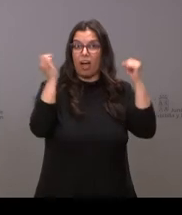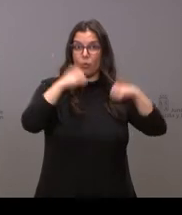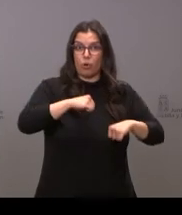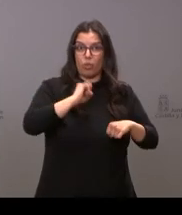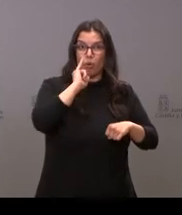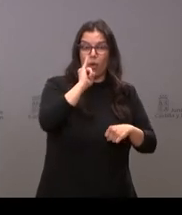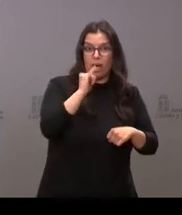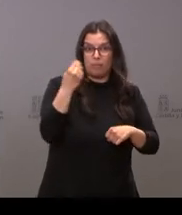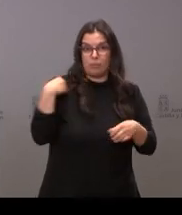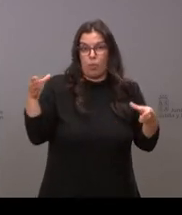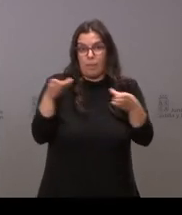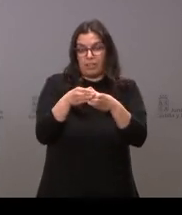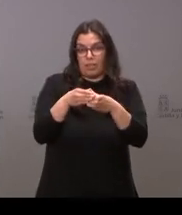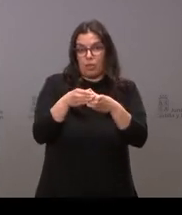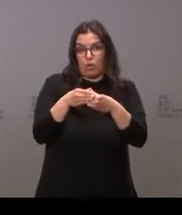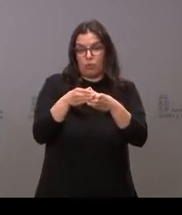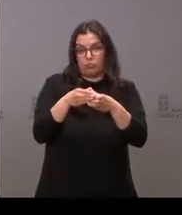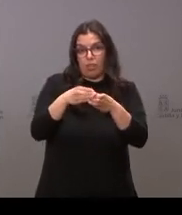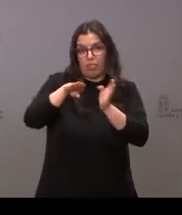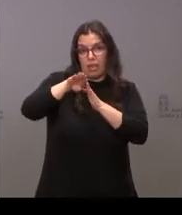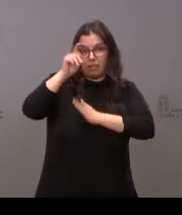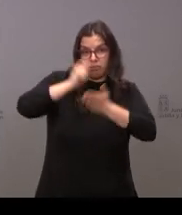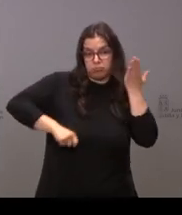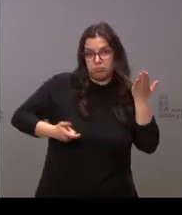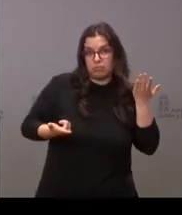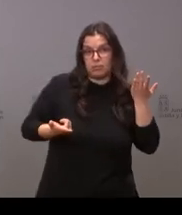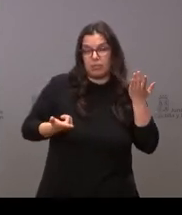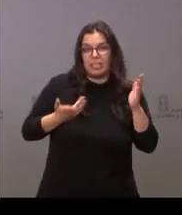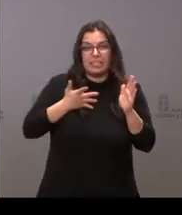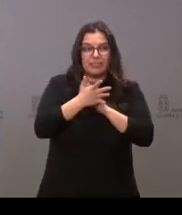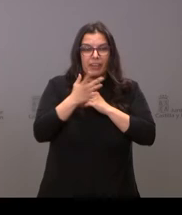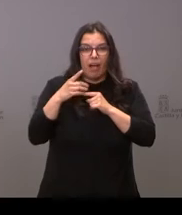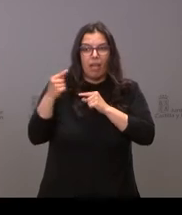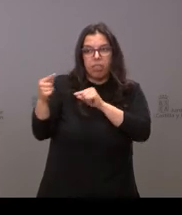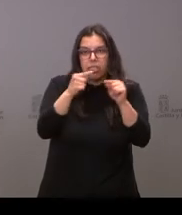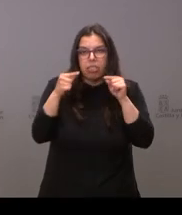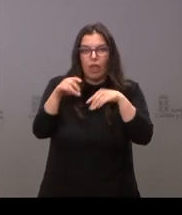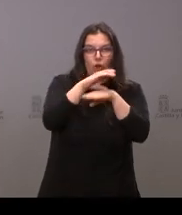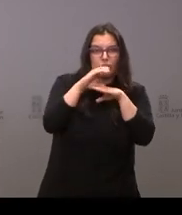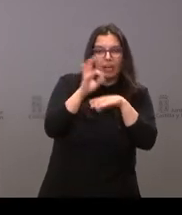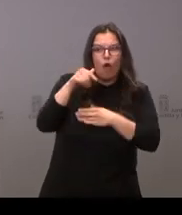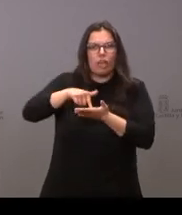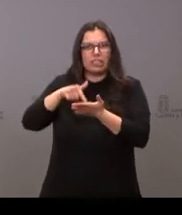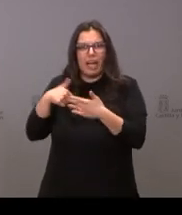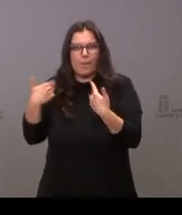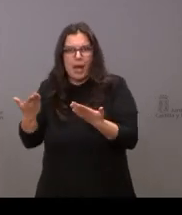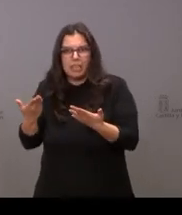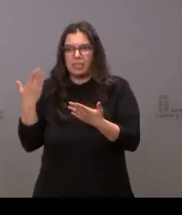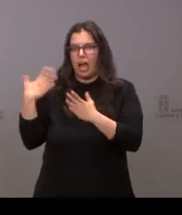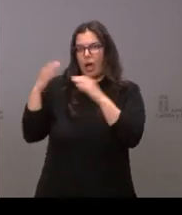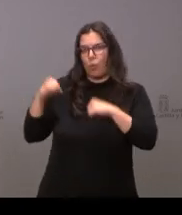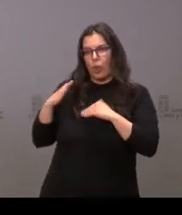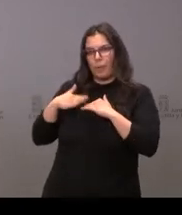extrema derecha que si estamos hablando de consejerías o si es que exigen más de lo que acordaron